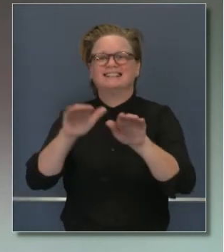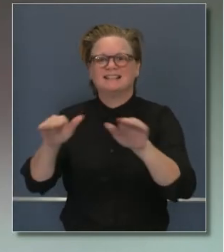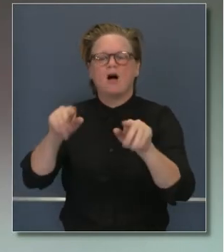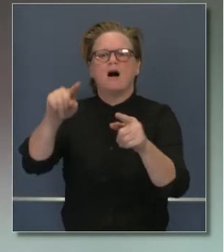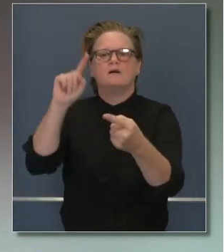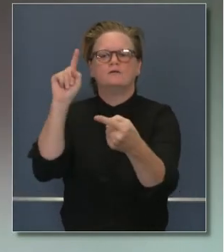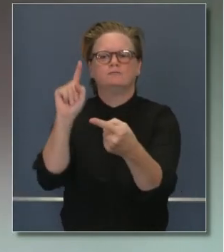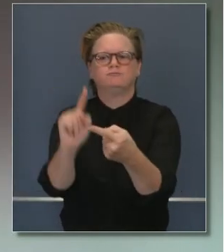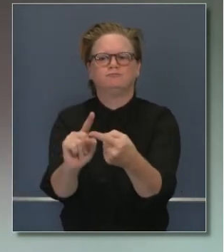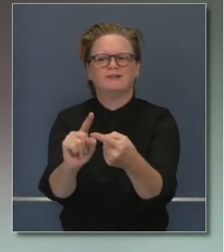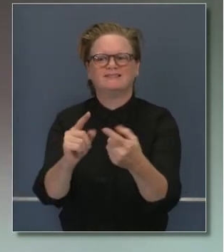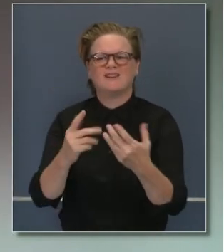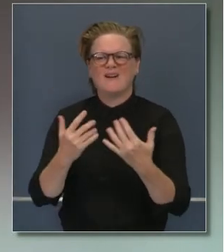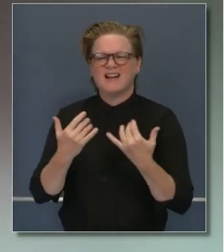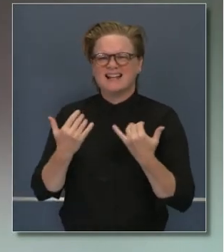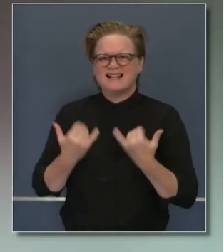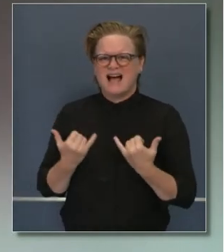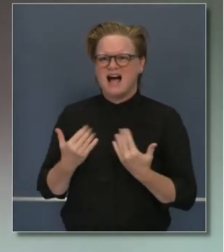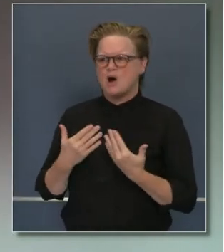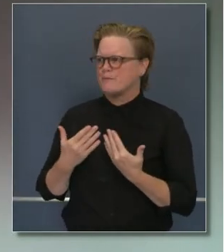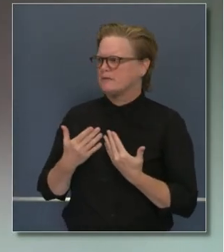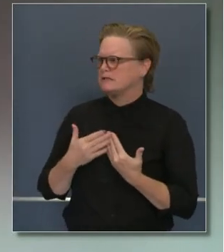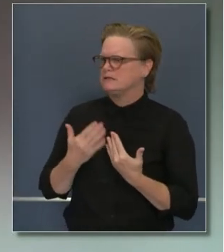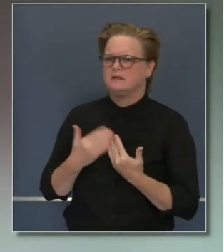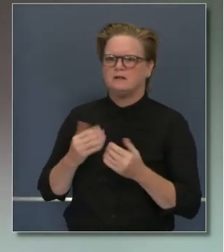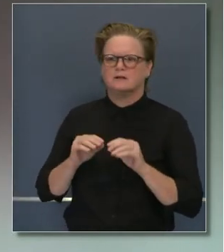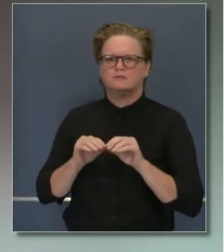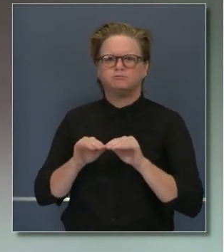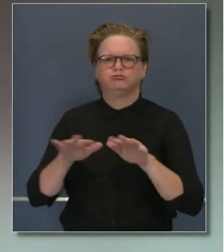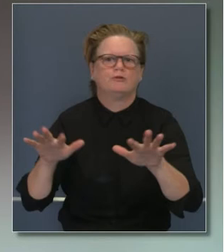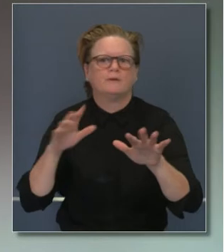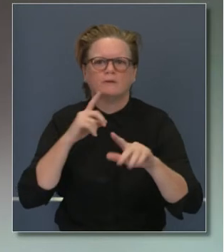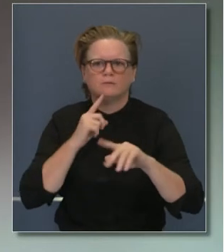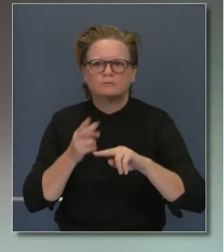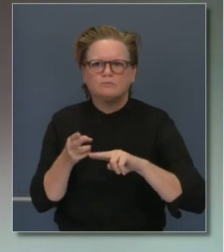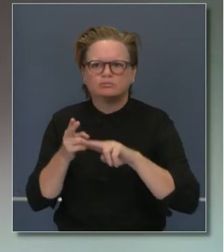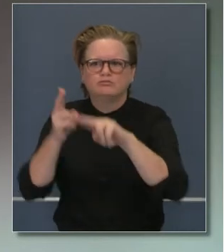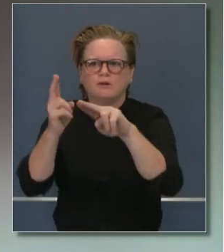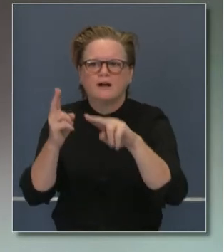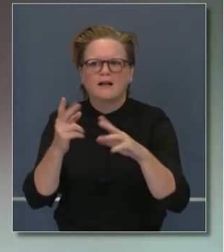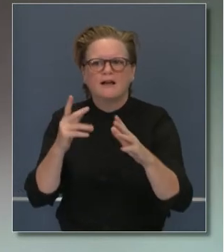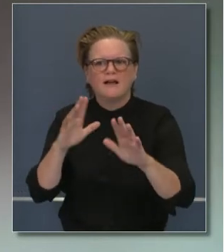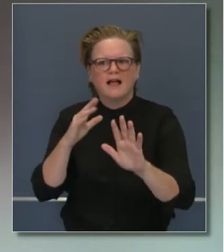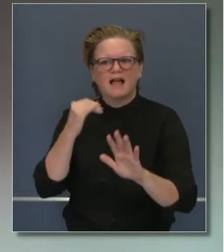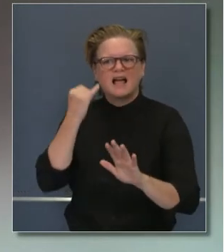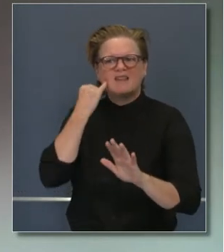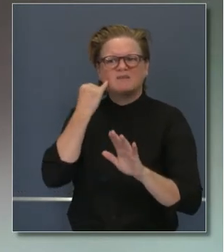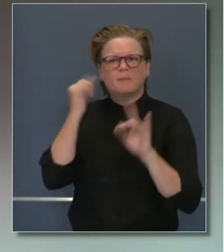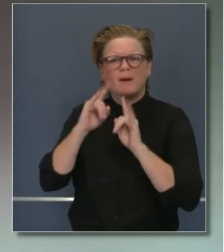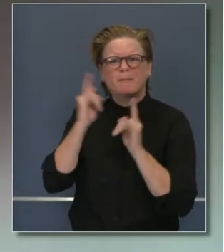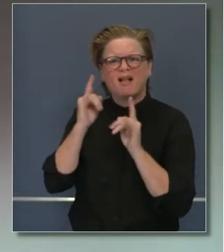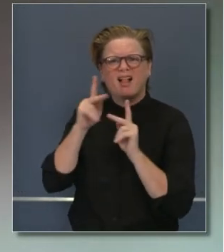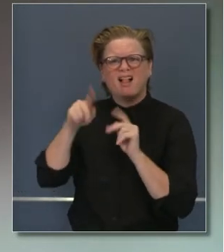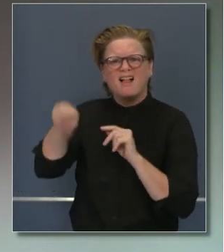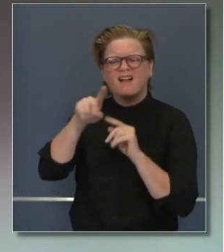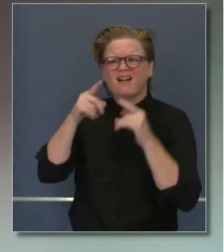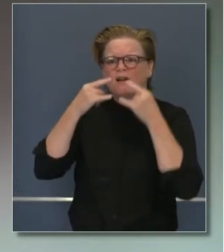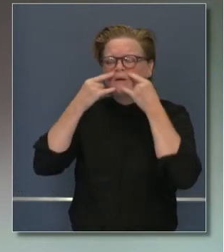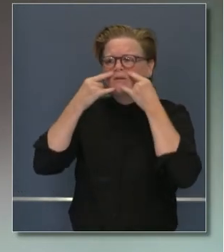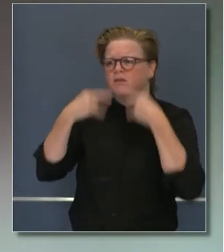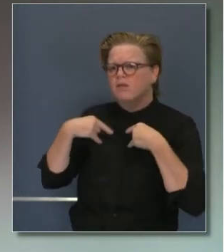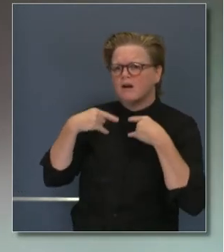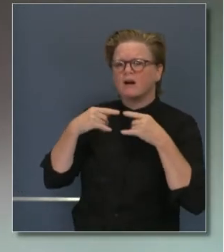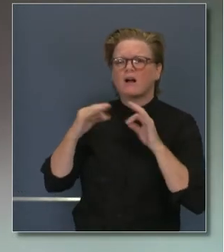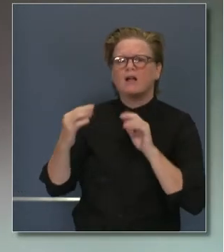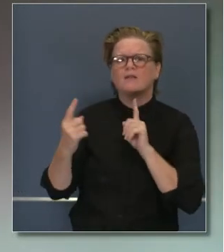transmisión. Y sucede rapidísimo. Uno ni se da cuenta que sucede tan rápidamente cuando